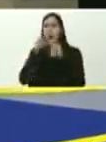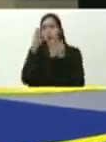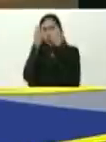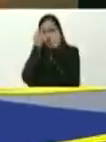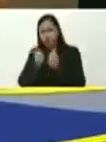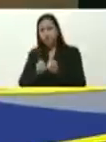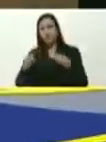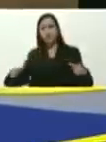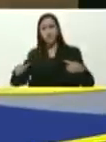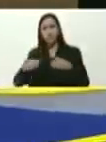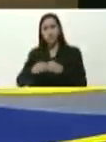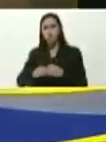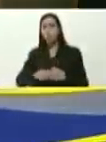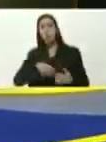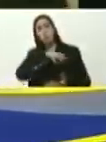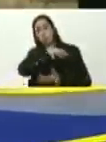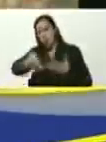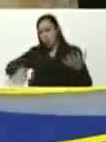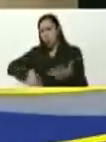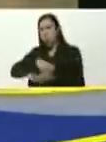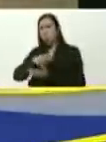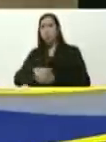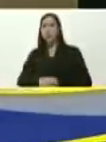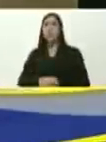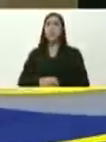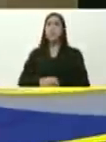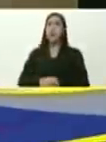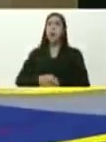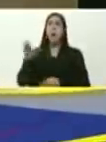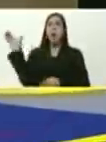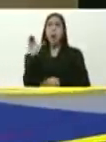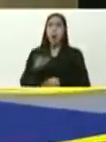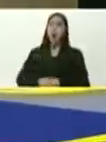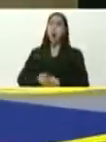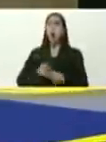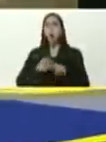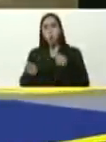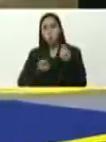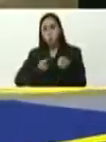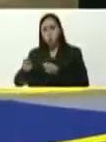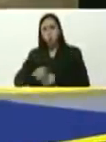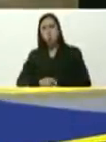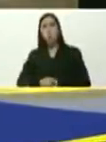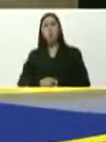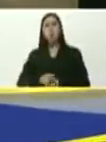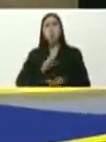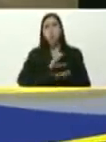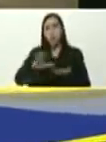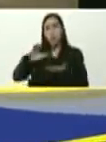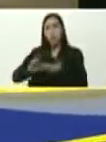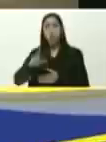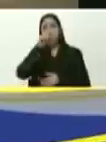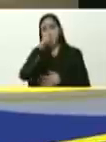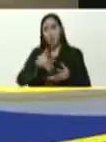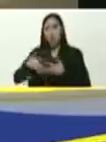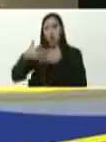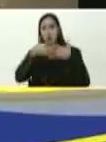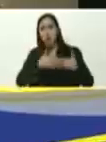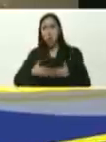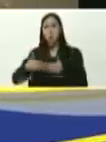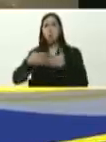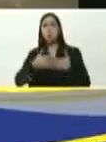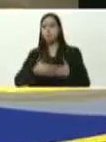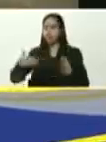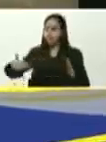grupos mercenarios, entrenados, Colombia, financiados, por el comando sur, de los Estados Unidos, nos